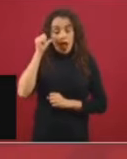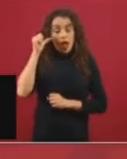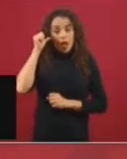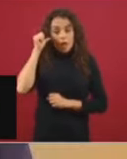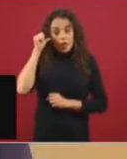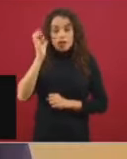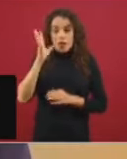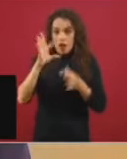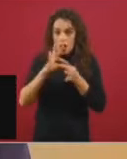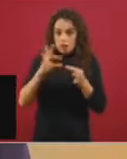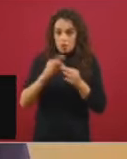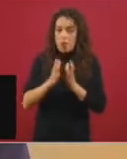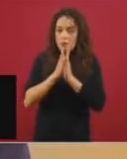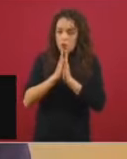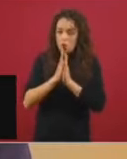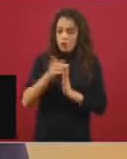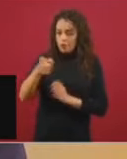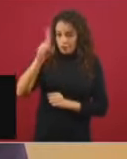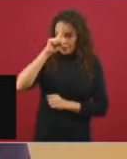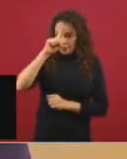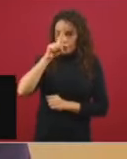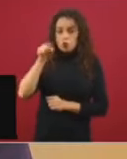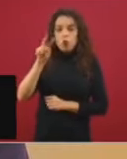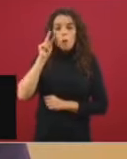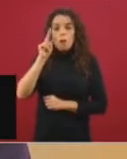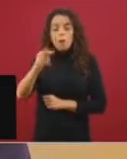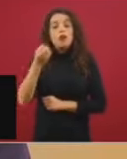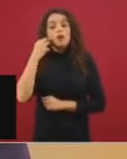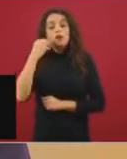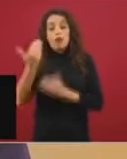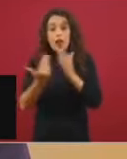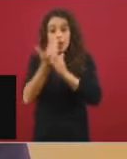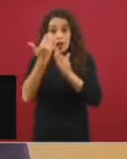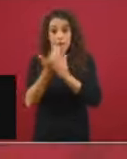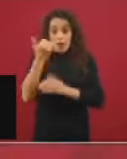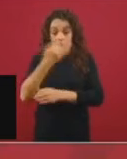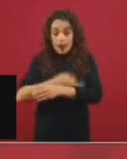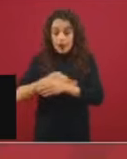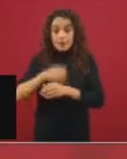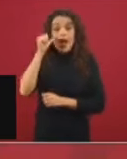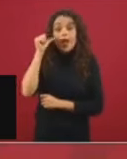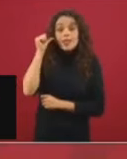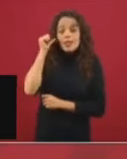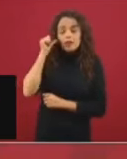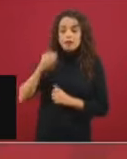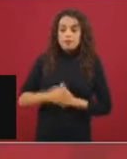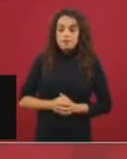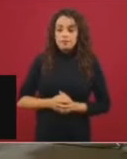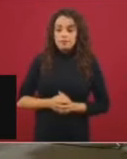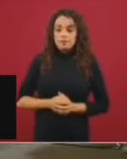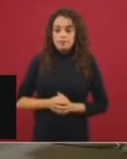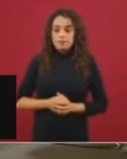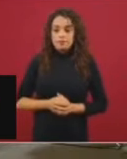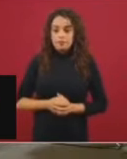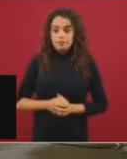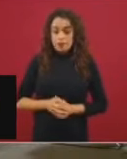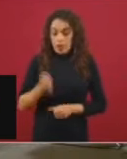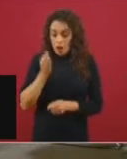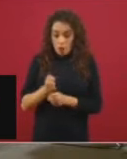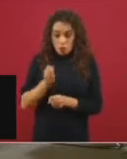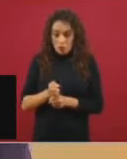conferencia en la mañana como la de la tarde, el gobierno de México ha recomendado el cubrebocas no de ahorita, desde el inicio,